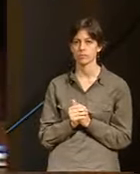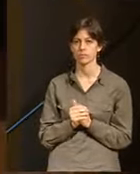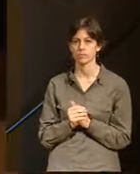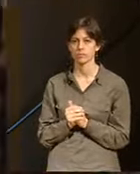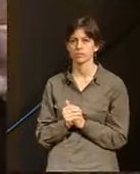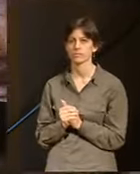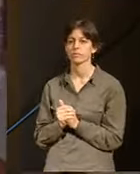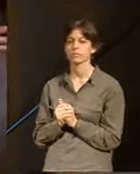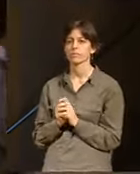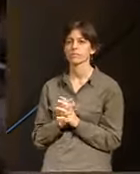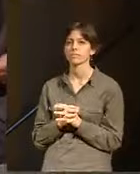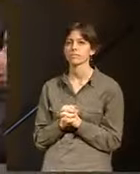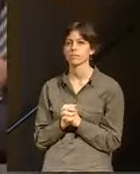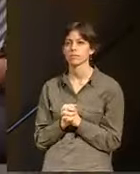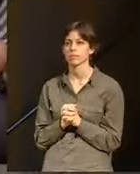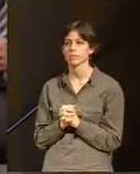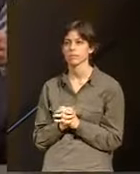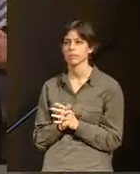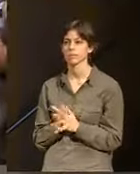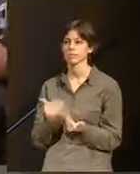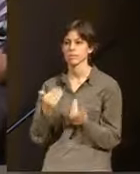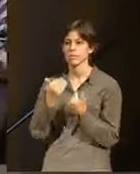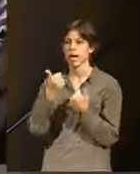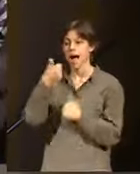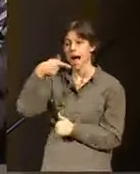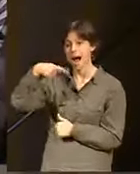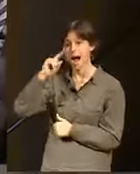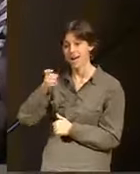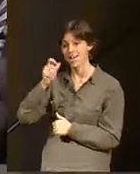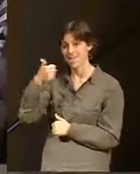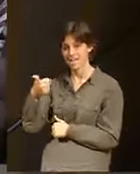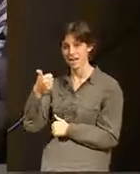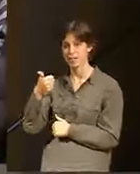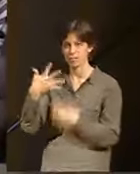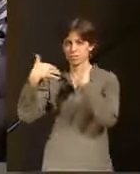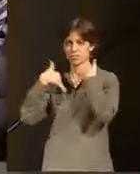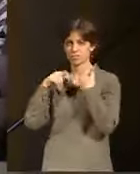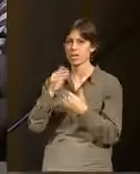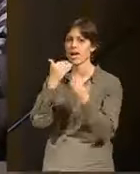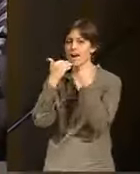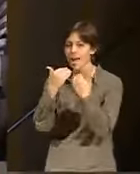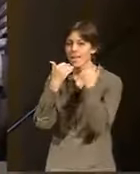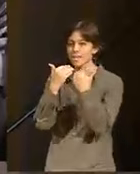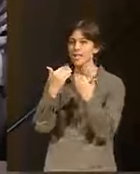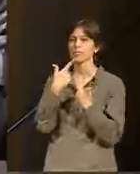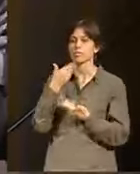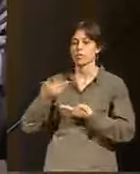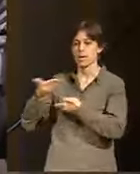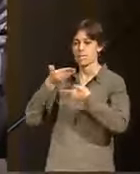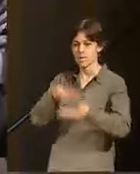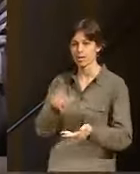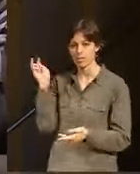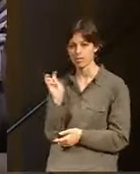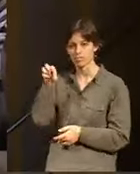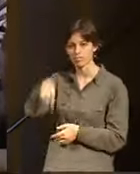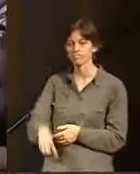Bueno, y Ferran Ara, director territorial de AXA. Buenos días, muchas gracias. Gracias por vuestra invitación. Y como no